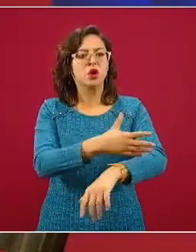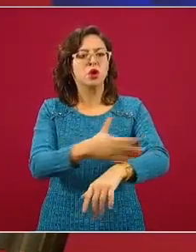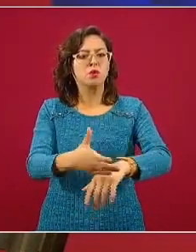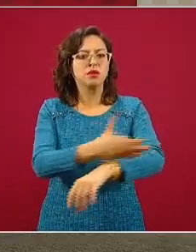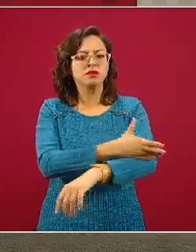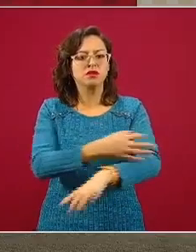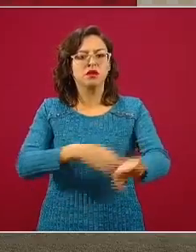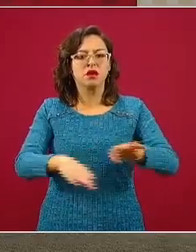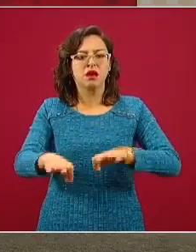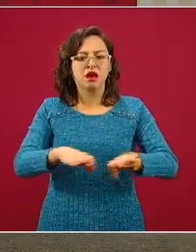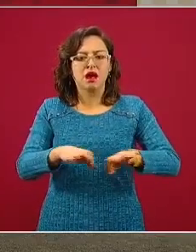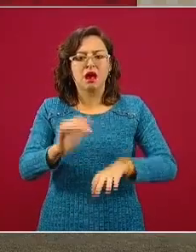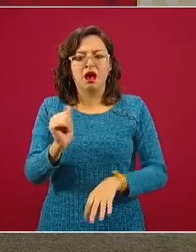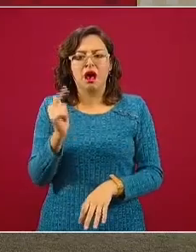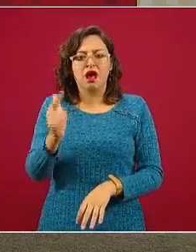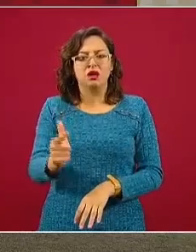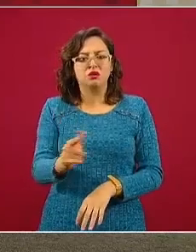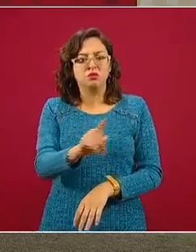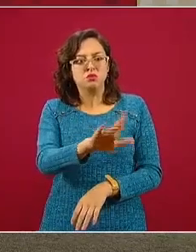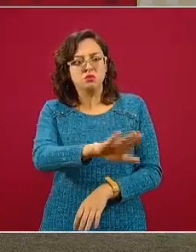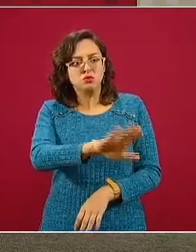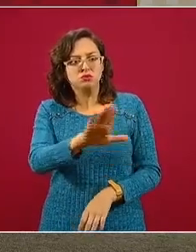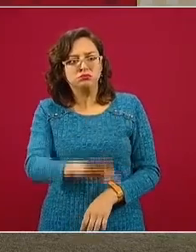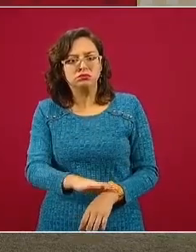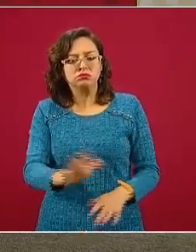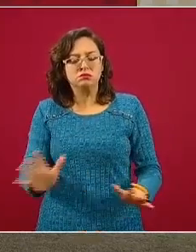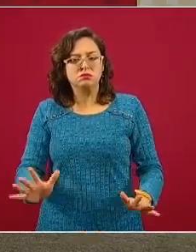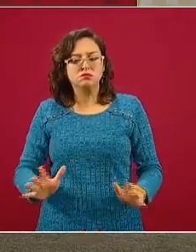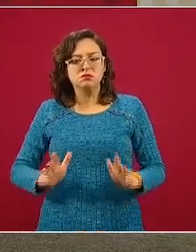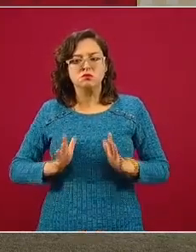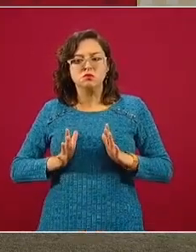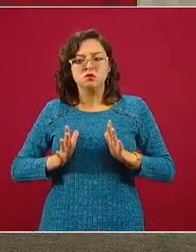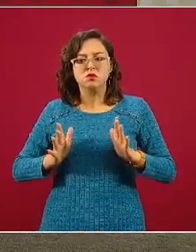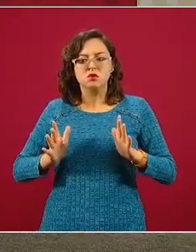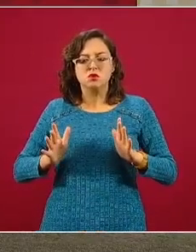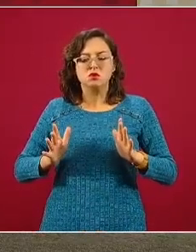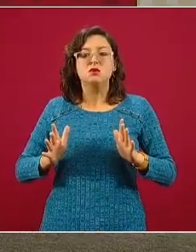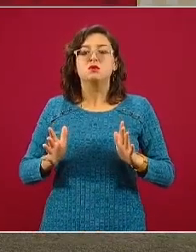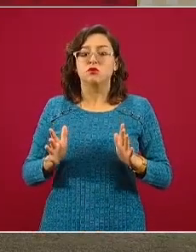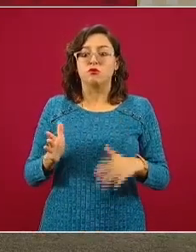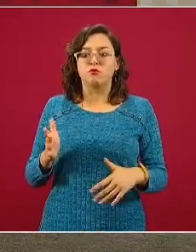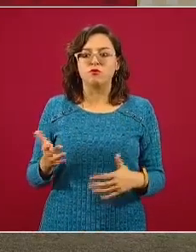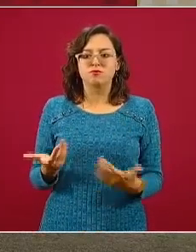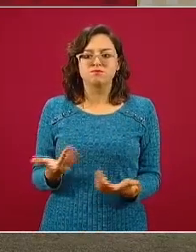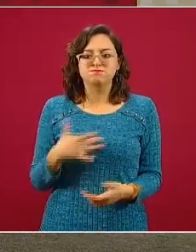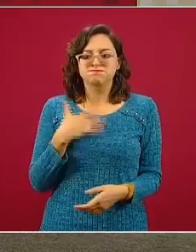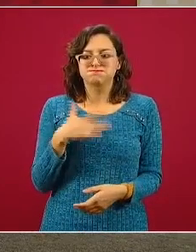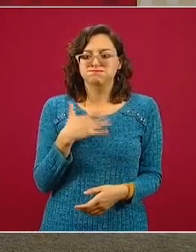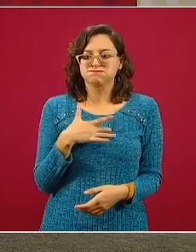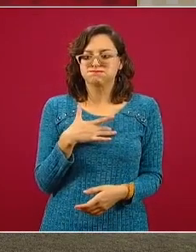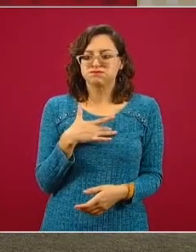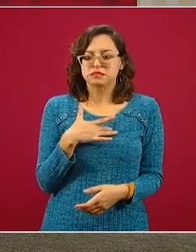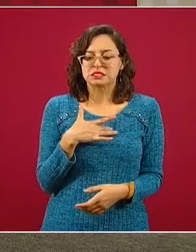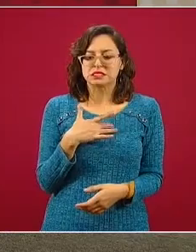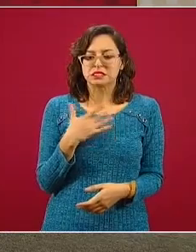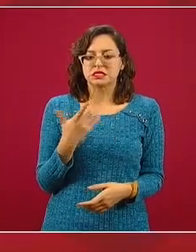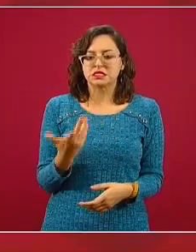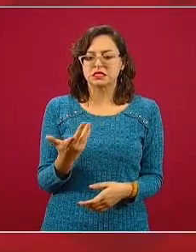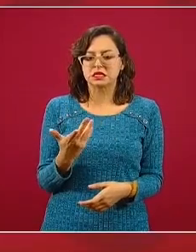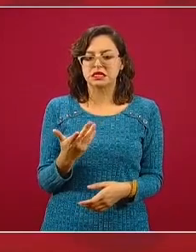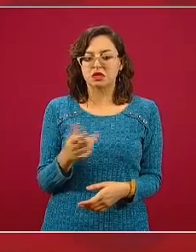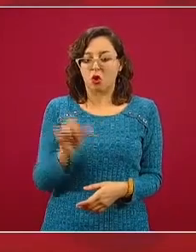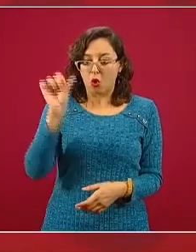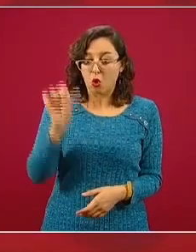trabajo. Esto impacta, impacta fuertemente y no necesariamente lo percibimos en el momento en que nos